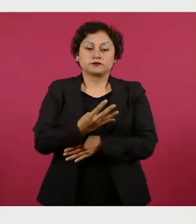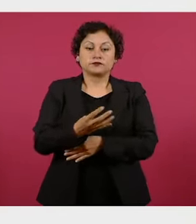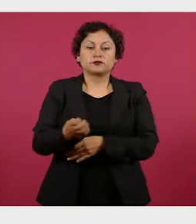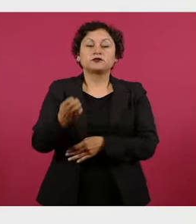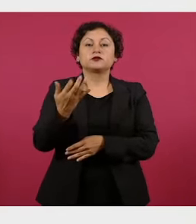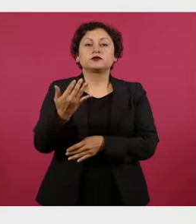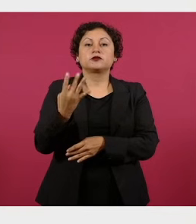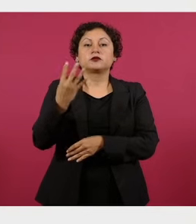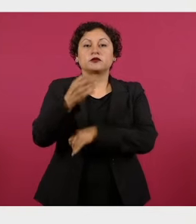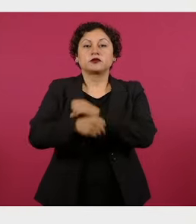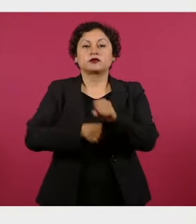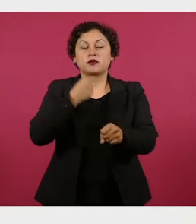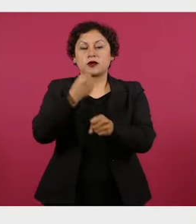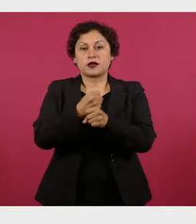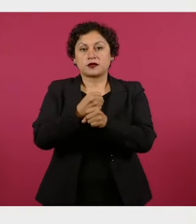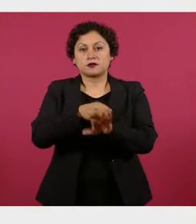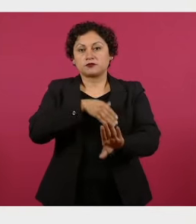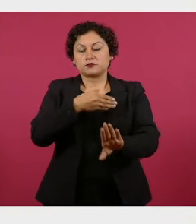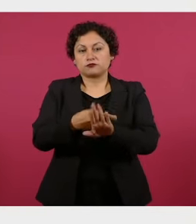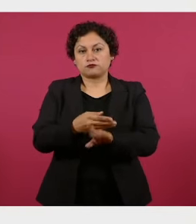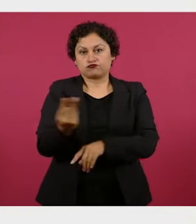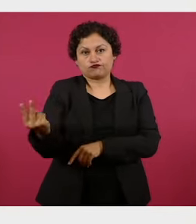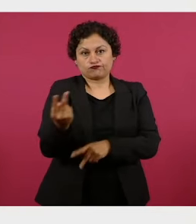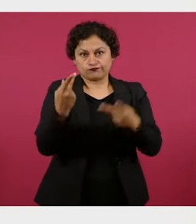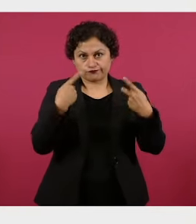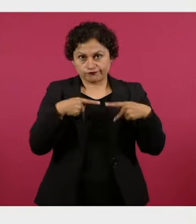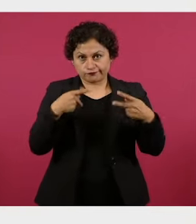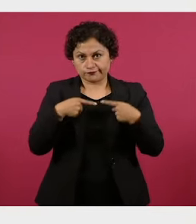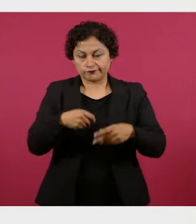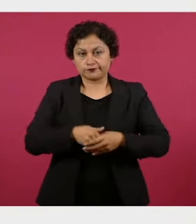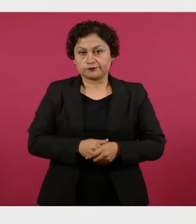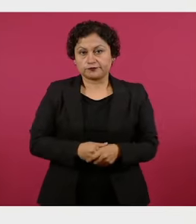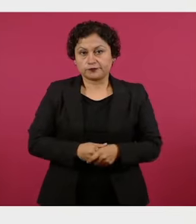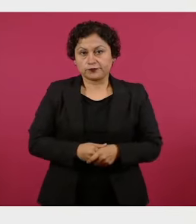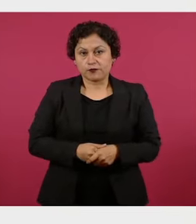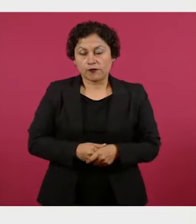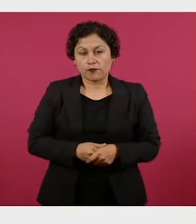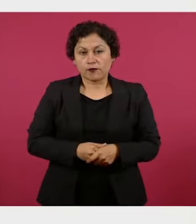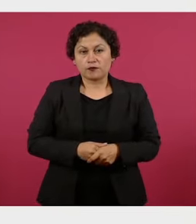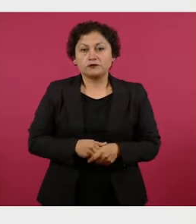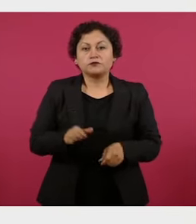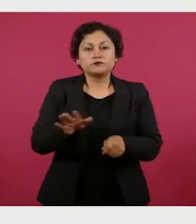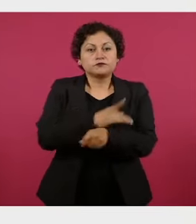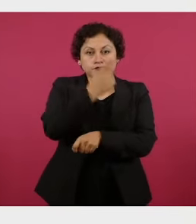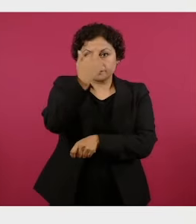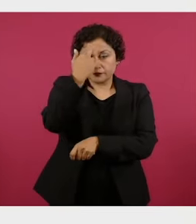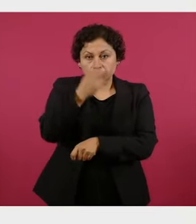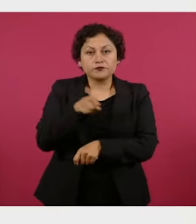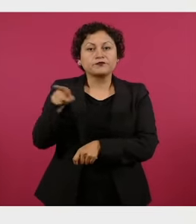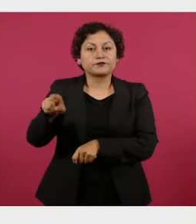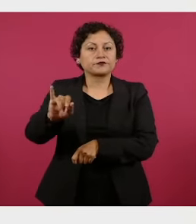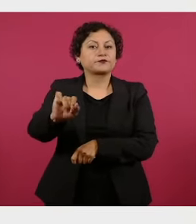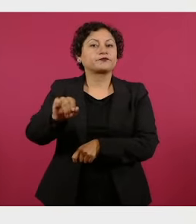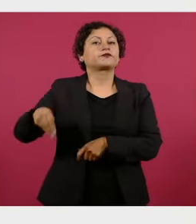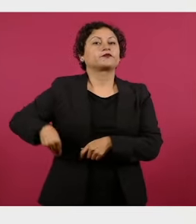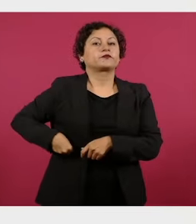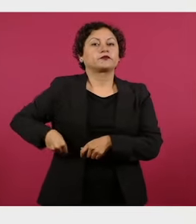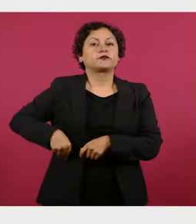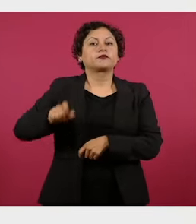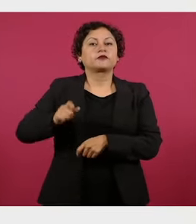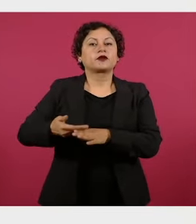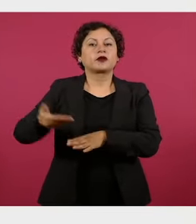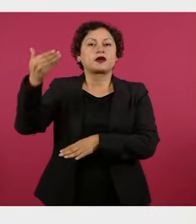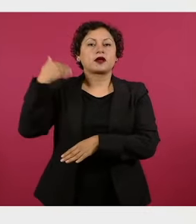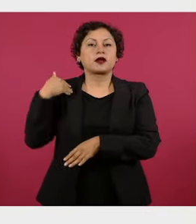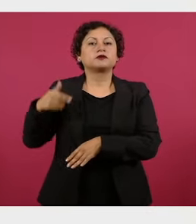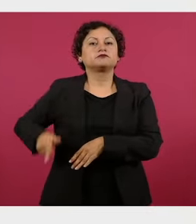Marco y Miguel, tras acreditar su responsabilidad en los delitos de secuestro y portación de arma de